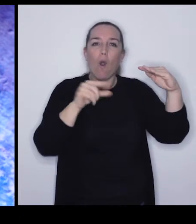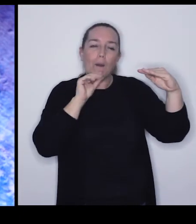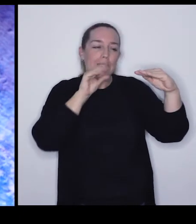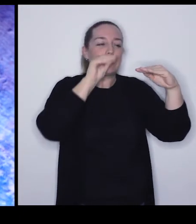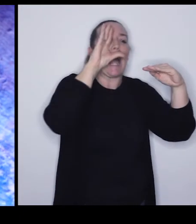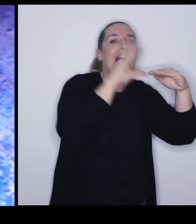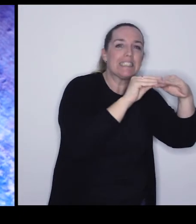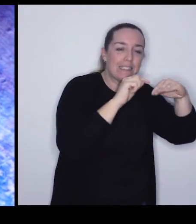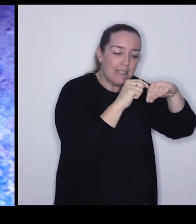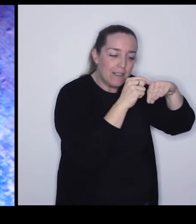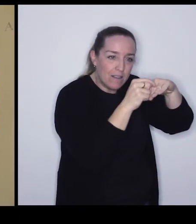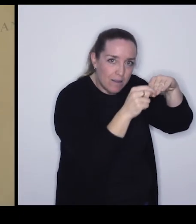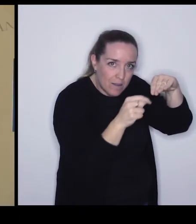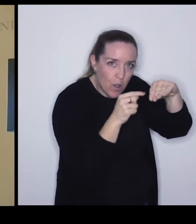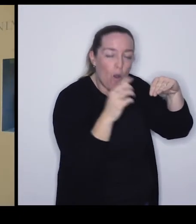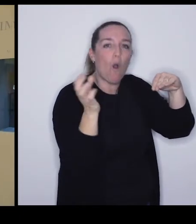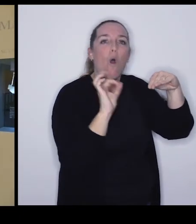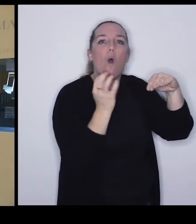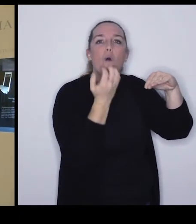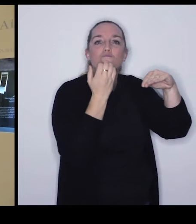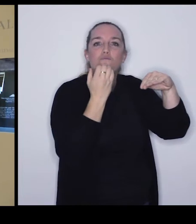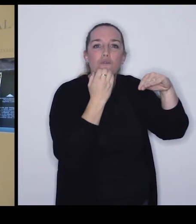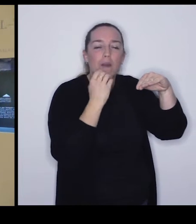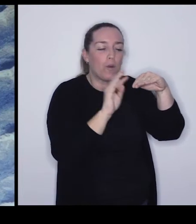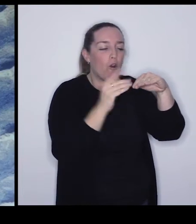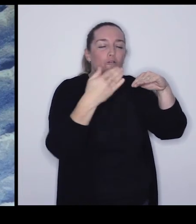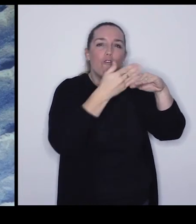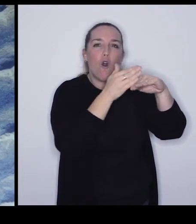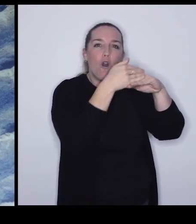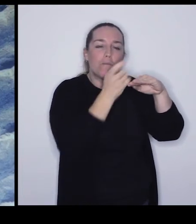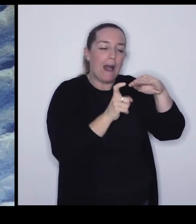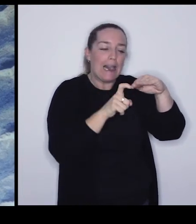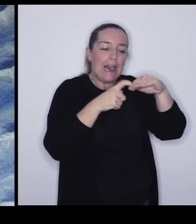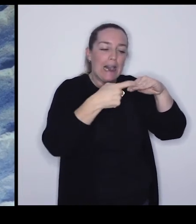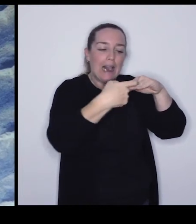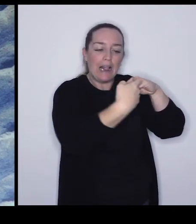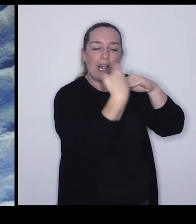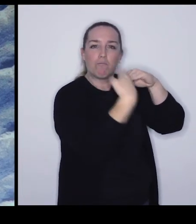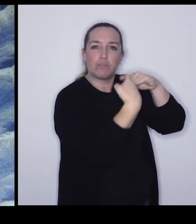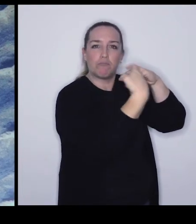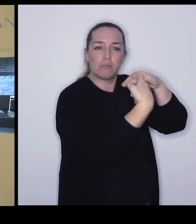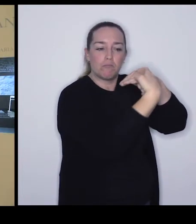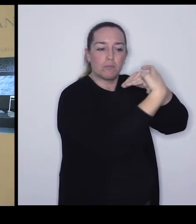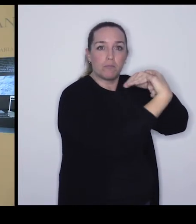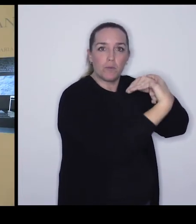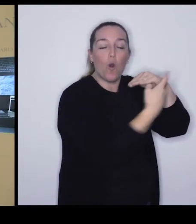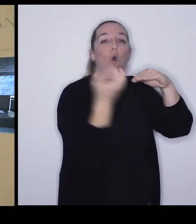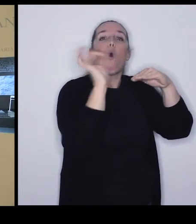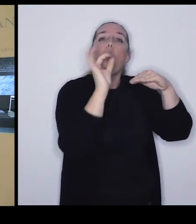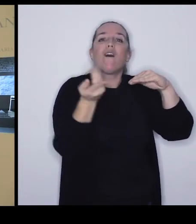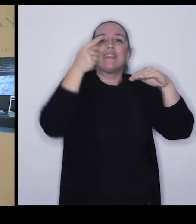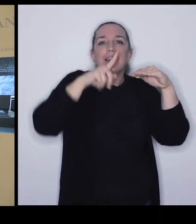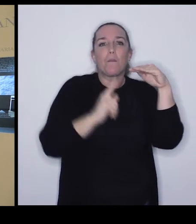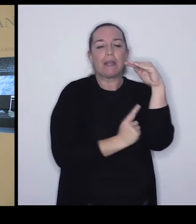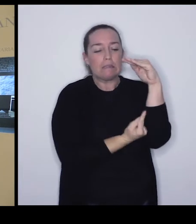hojas de las plantas... ...o la aparición de agallas... ...también realizadas por insectos en las plantas... ...o incluso las